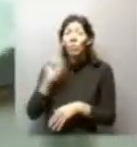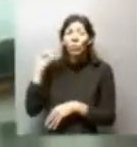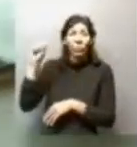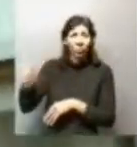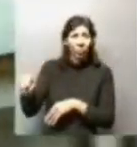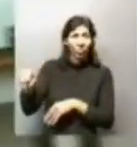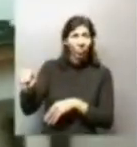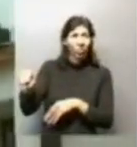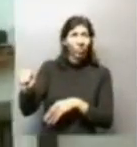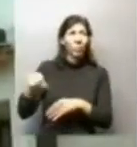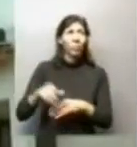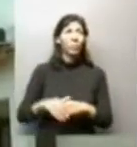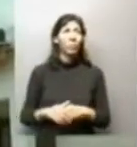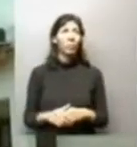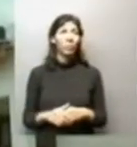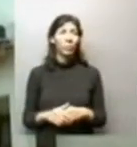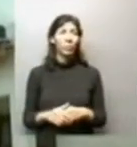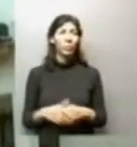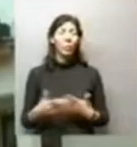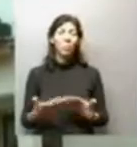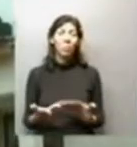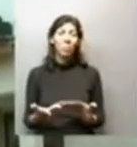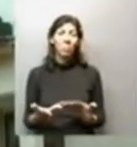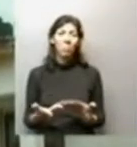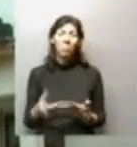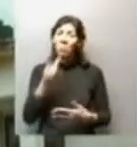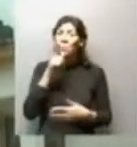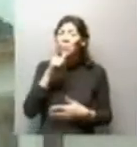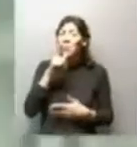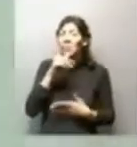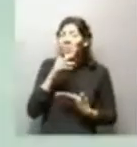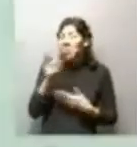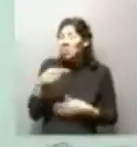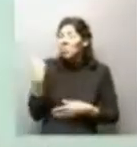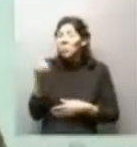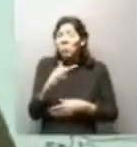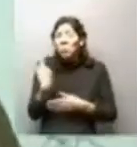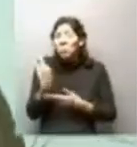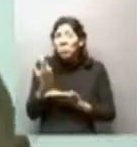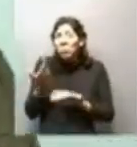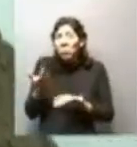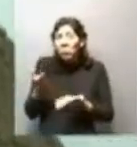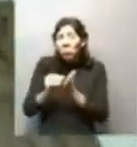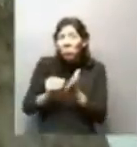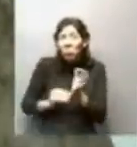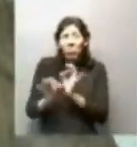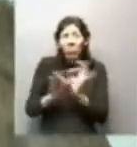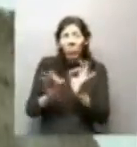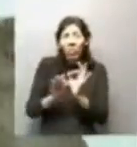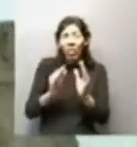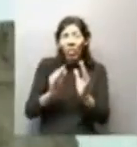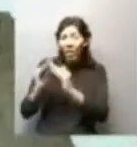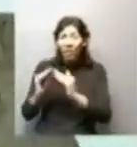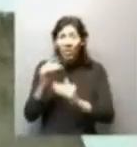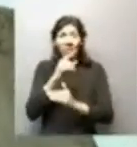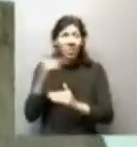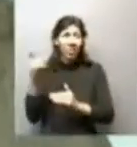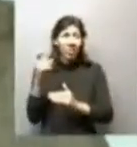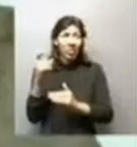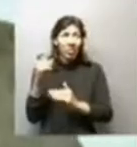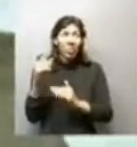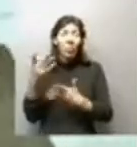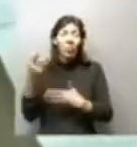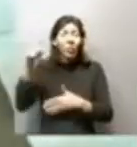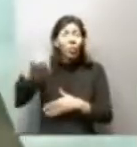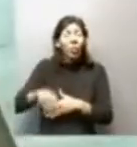fantasma, como dicen, porque fui... ¿Esto es fiscal? Claro, como que no, no estamos registrados. Este barrio es cien viviendas, pero